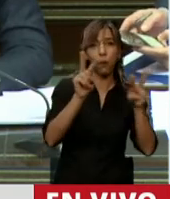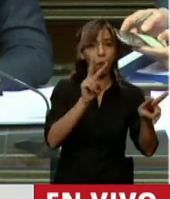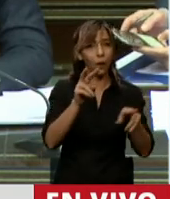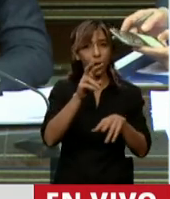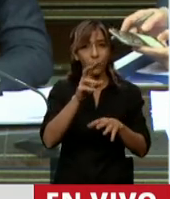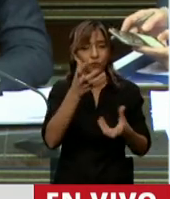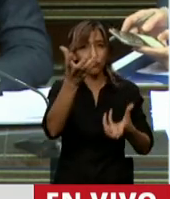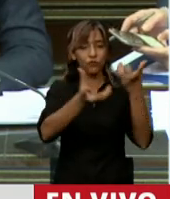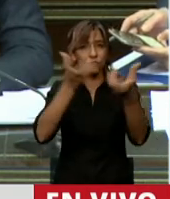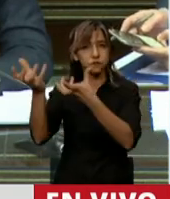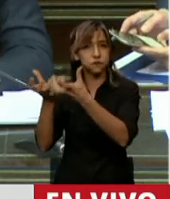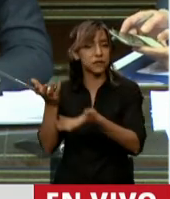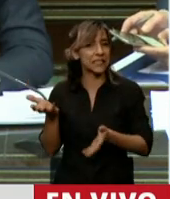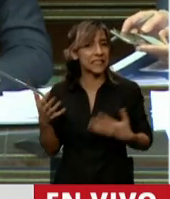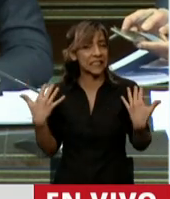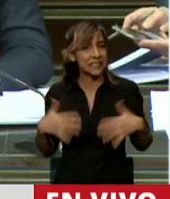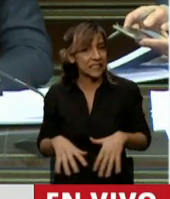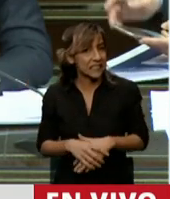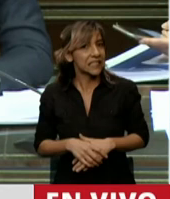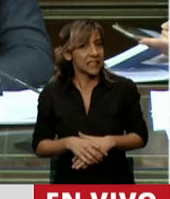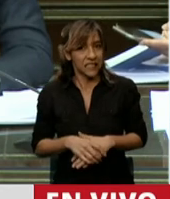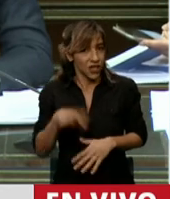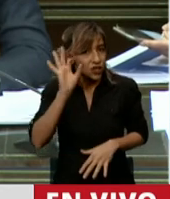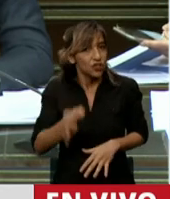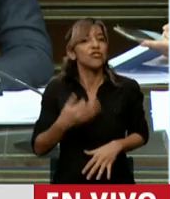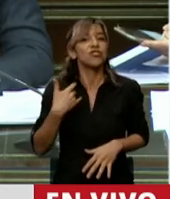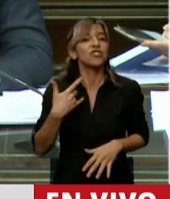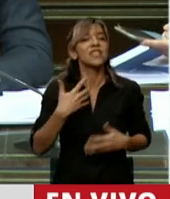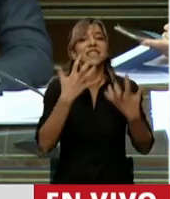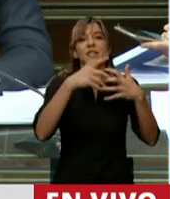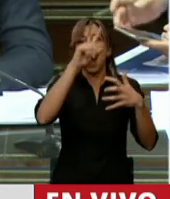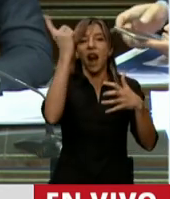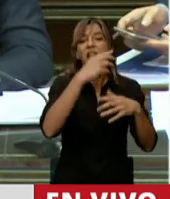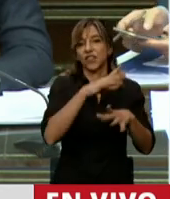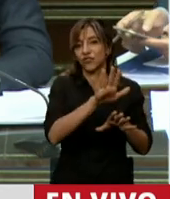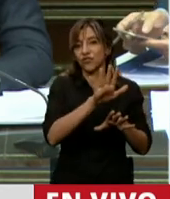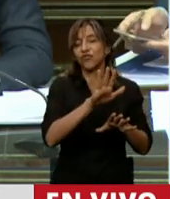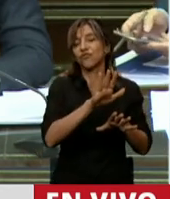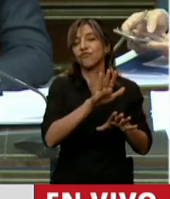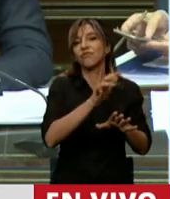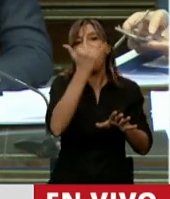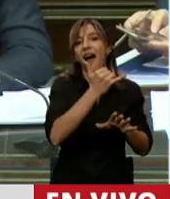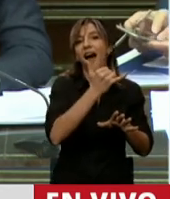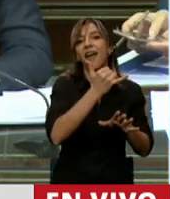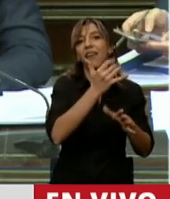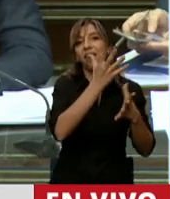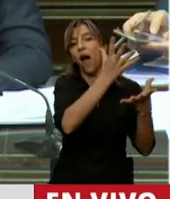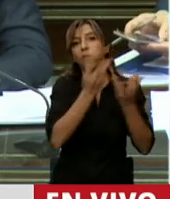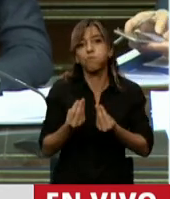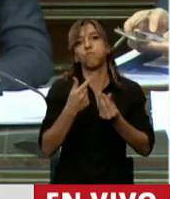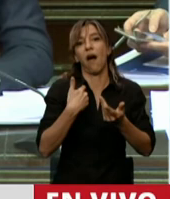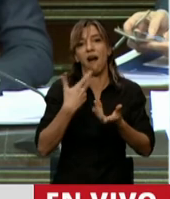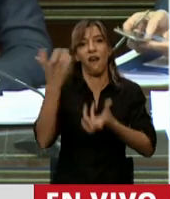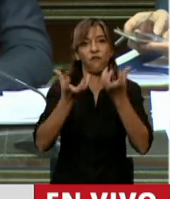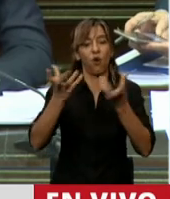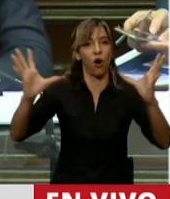incluso con el esfuerzo que está haciendo el Sistema Nacional del Fuego que pertenece al Gobierno Nacional para apagar estos incendios.